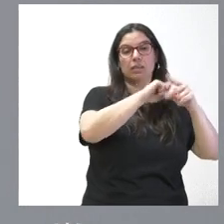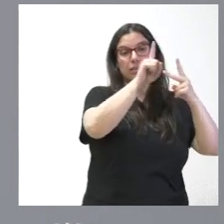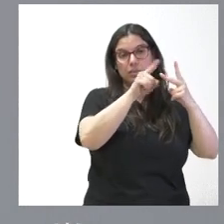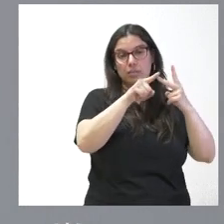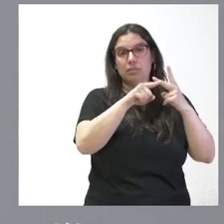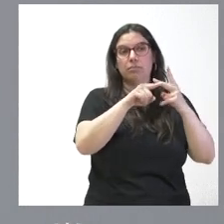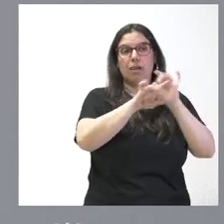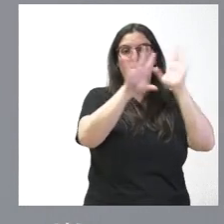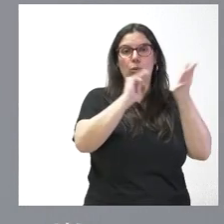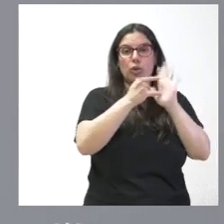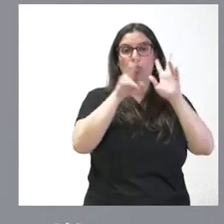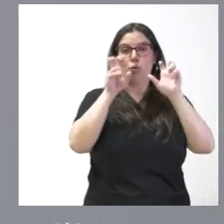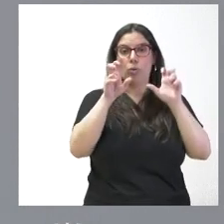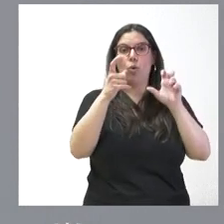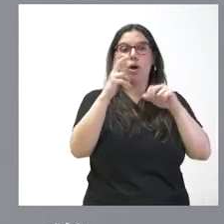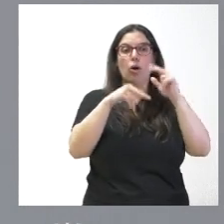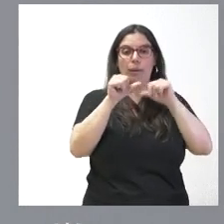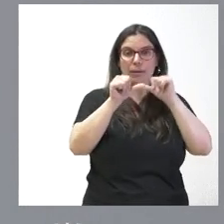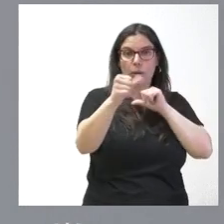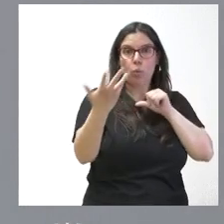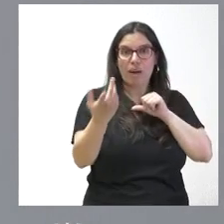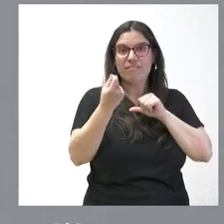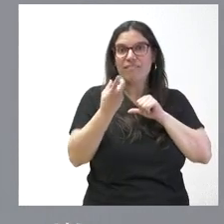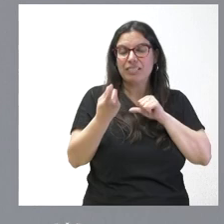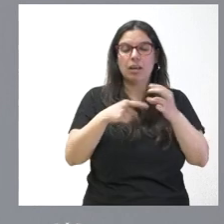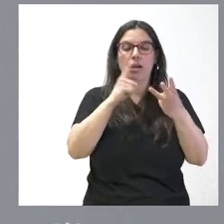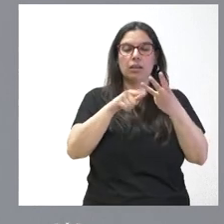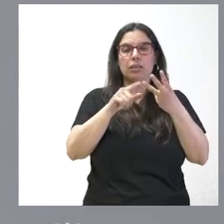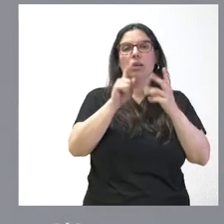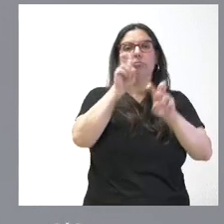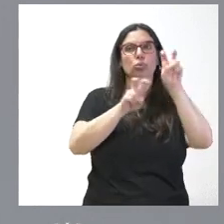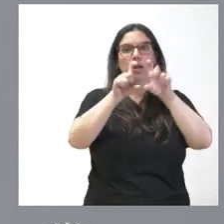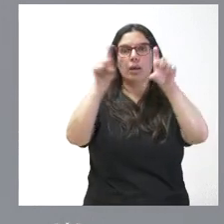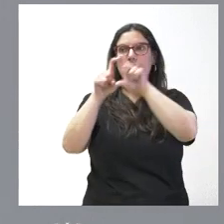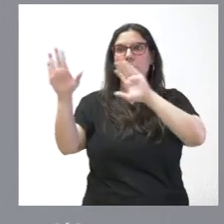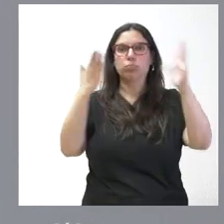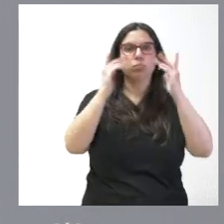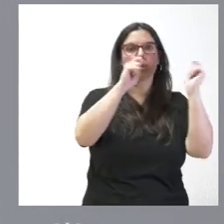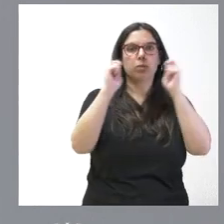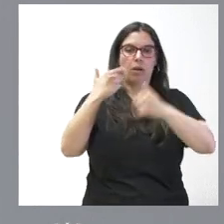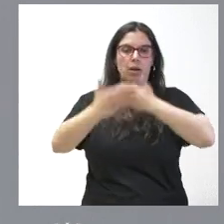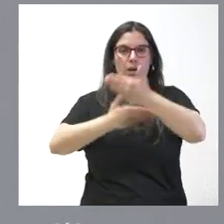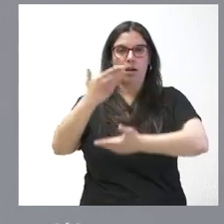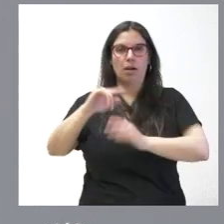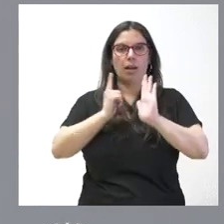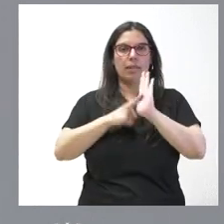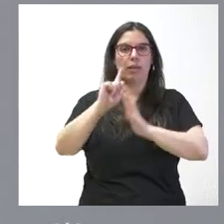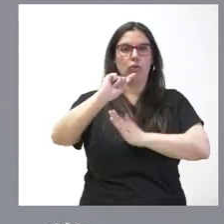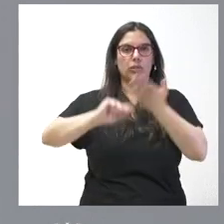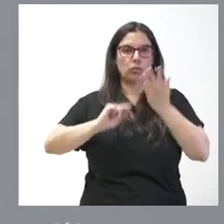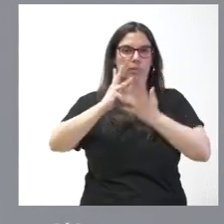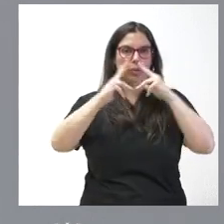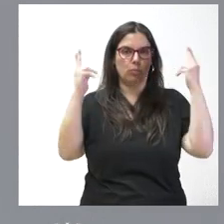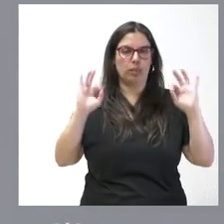definir el nuevo proyecto por lo que resta de realizar y tercero proceder a la adjudicación de esta obra con todos los procedimientos que tiene establecido la ley de contratos de las